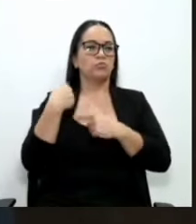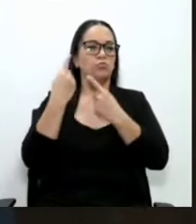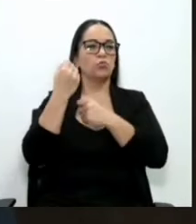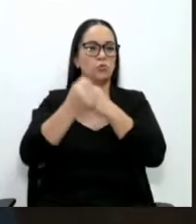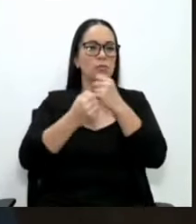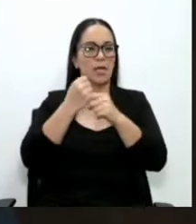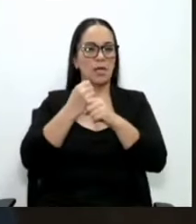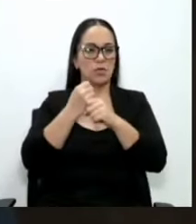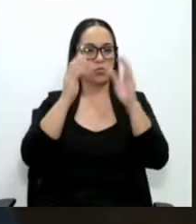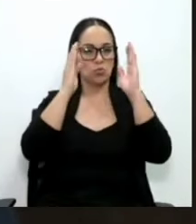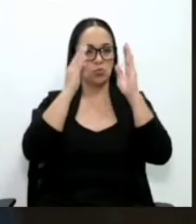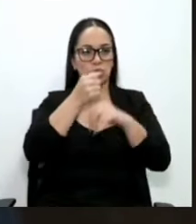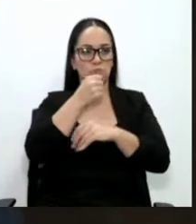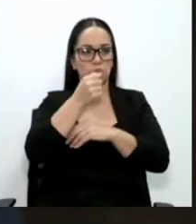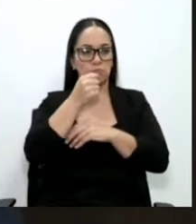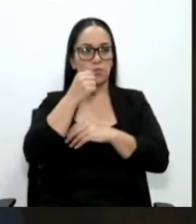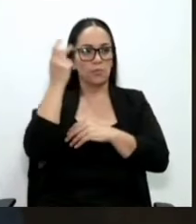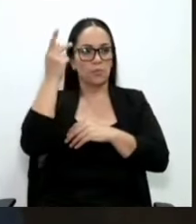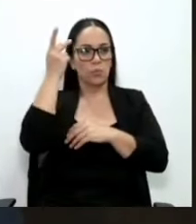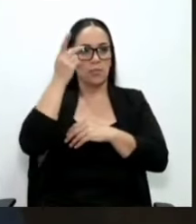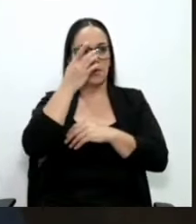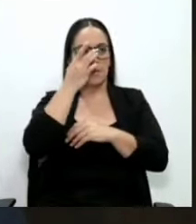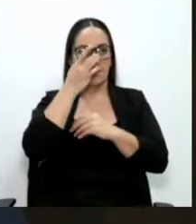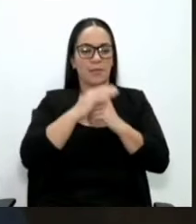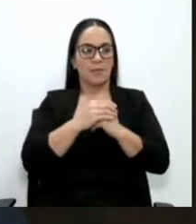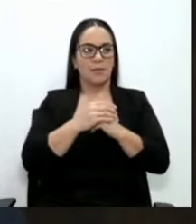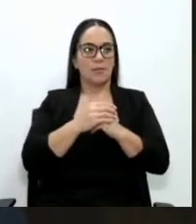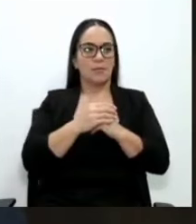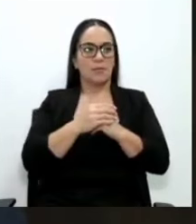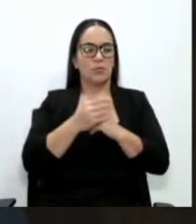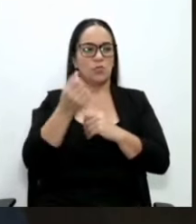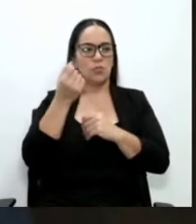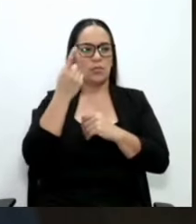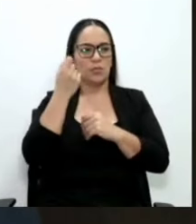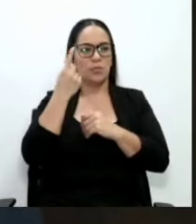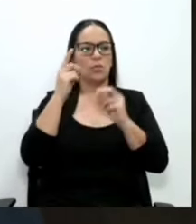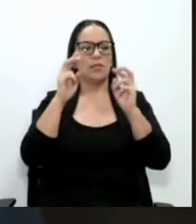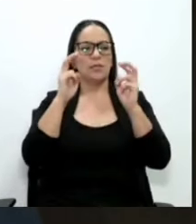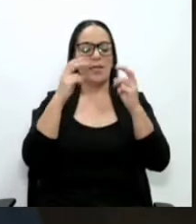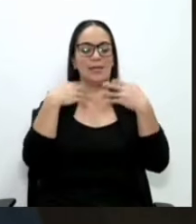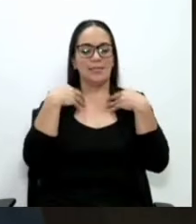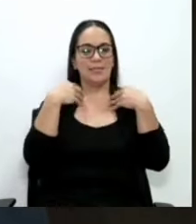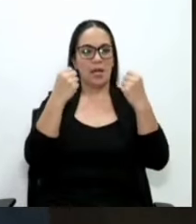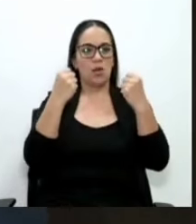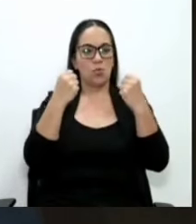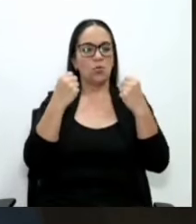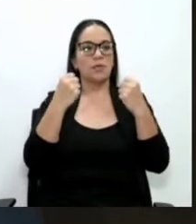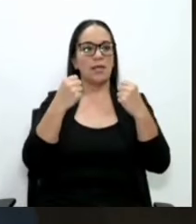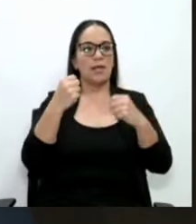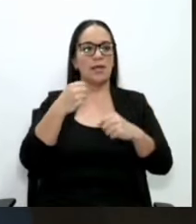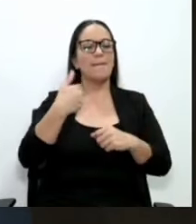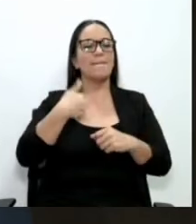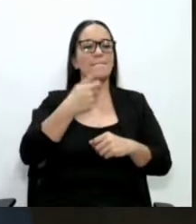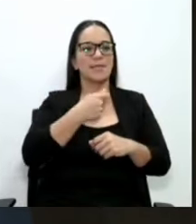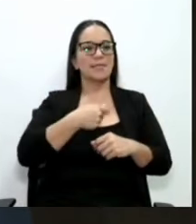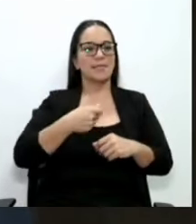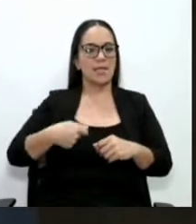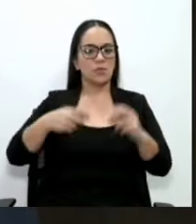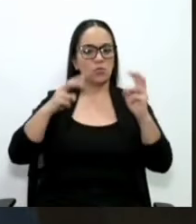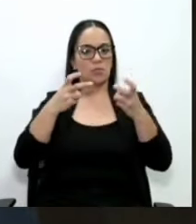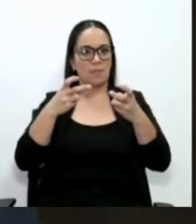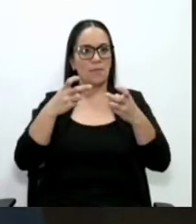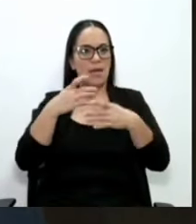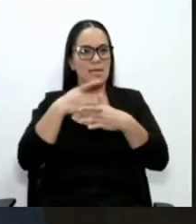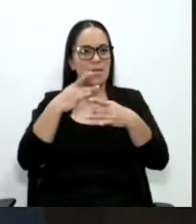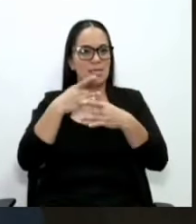tenido claro que la salud del presidente no es un tema de interés personal, es un tema de Estado. La salud del señor presidente, cualquiera nación que ésta